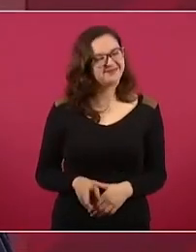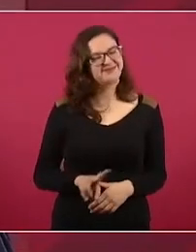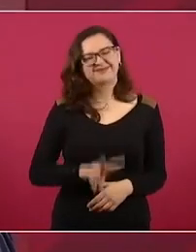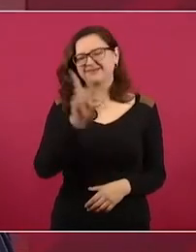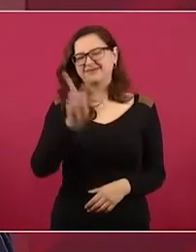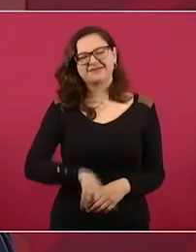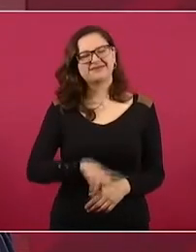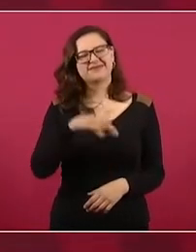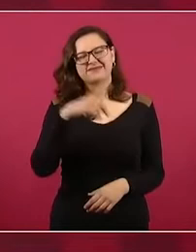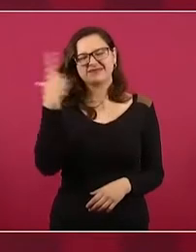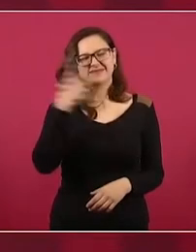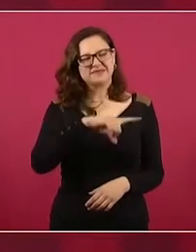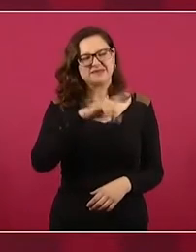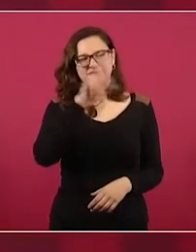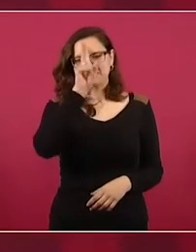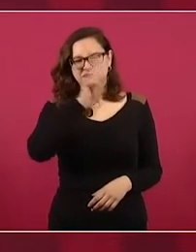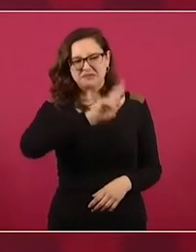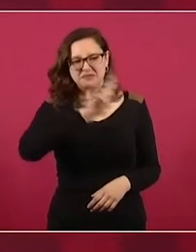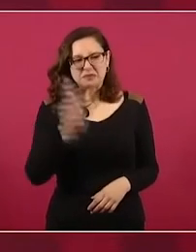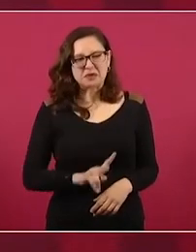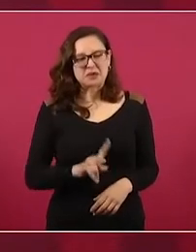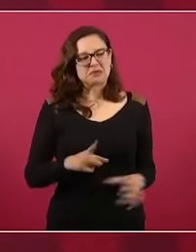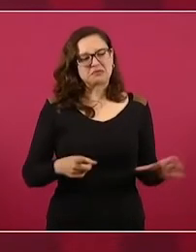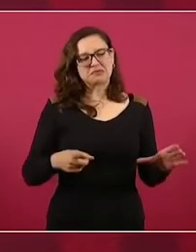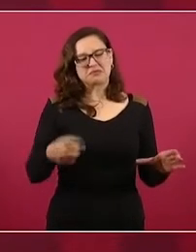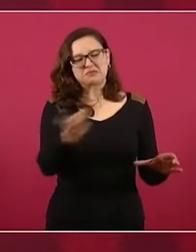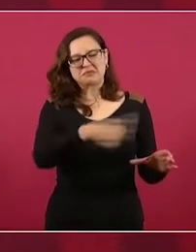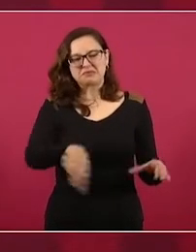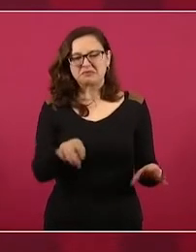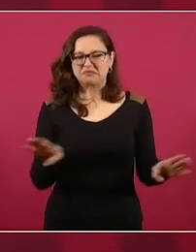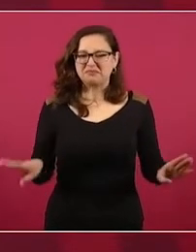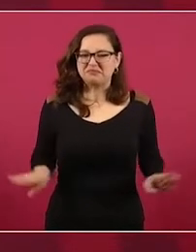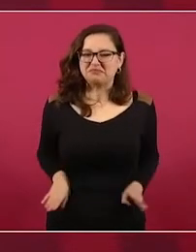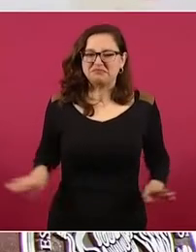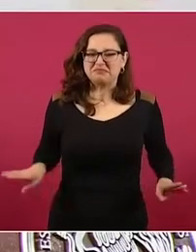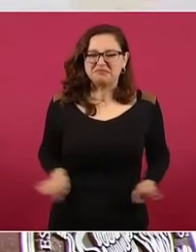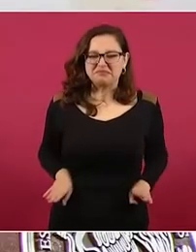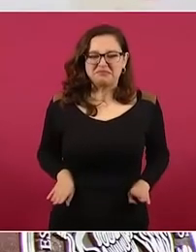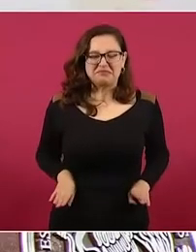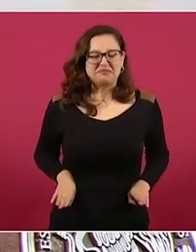la falta de escrúpulos morales.